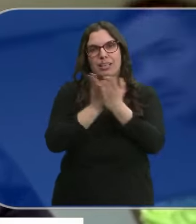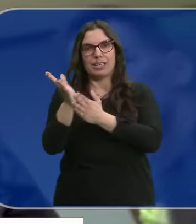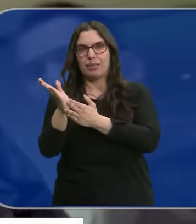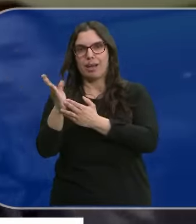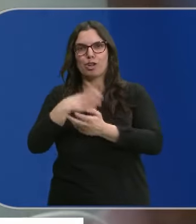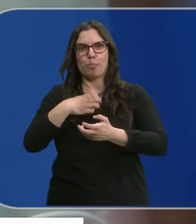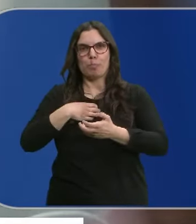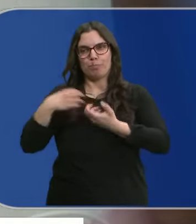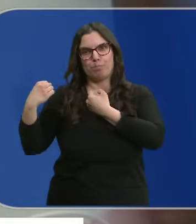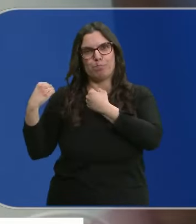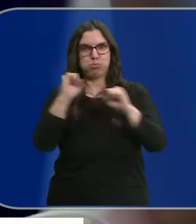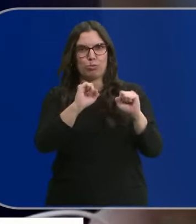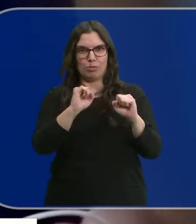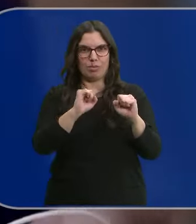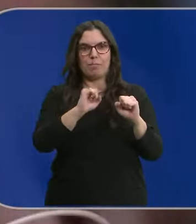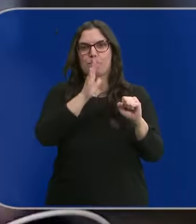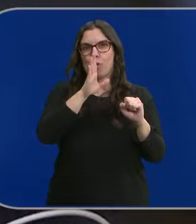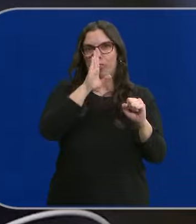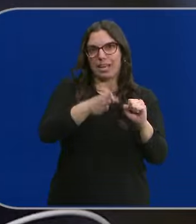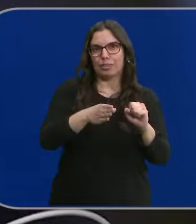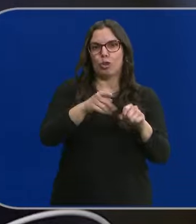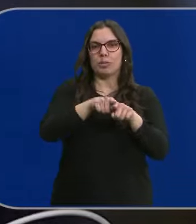al acceso directo desde la Apple Store.